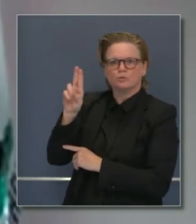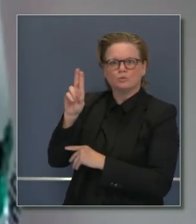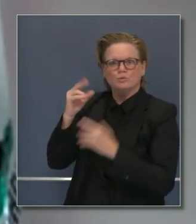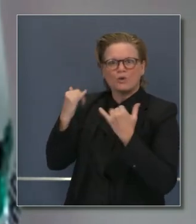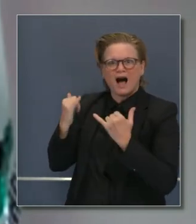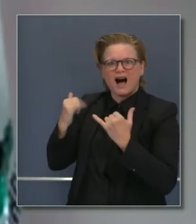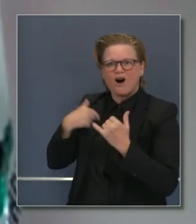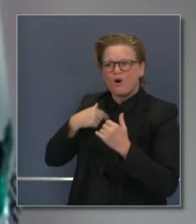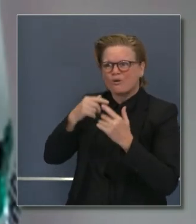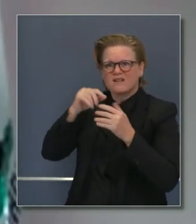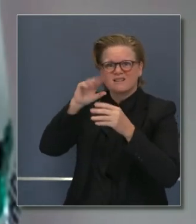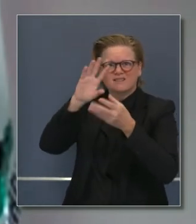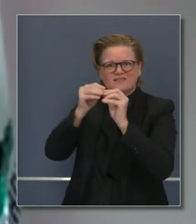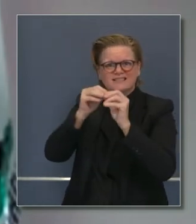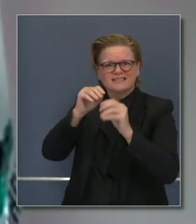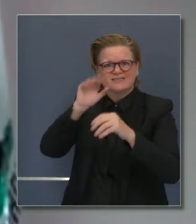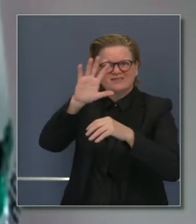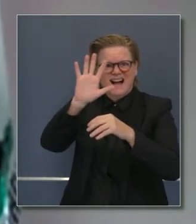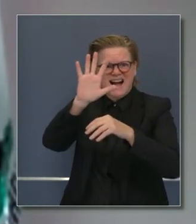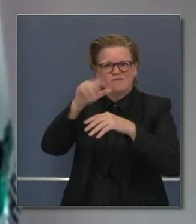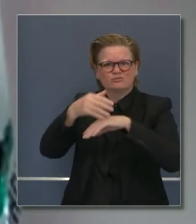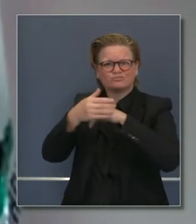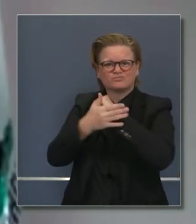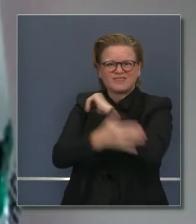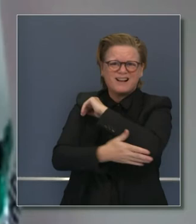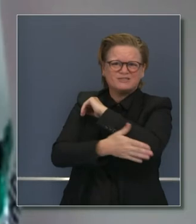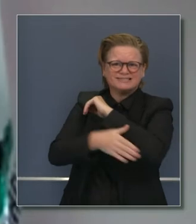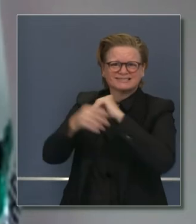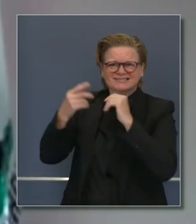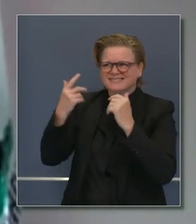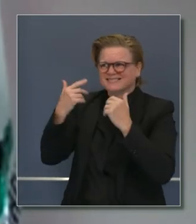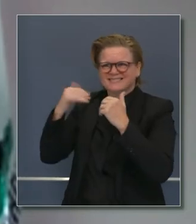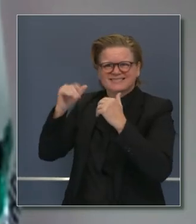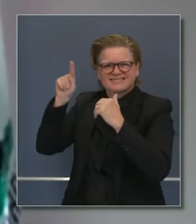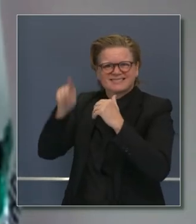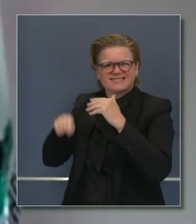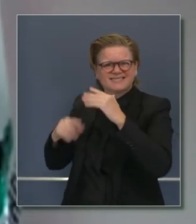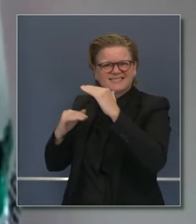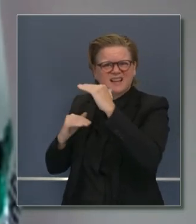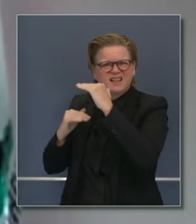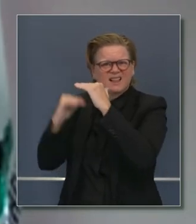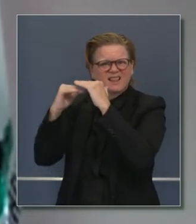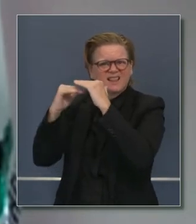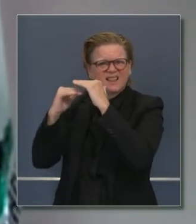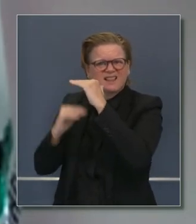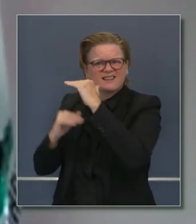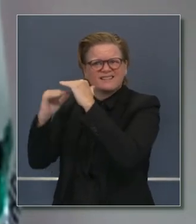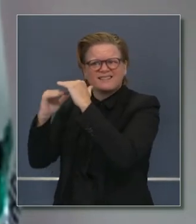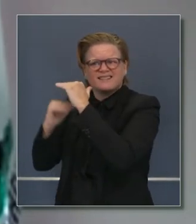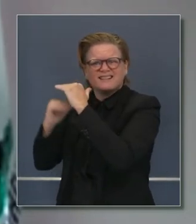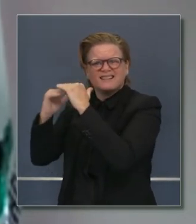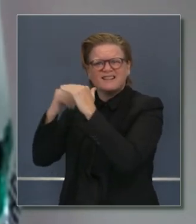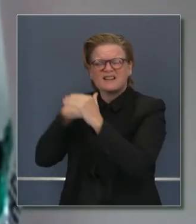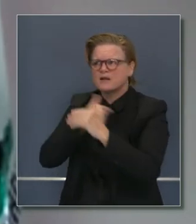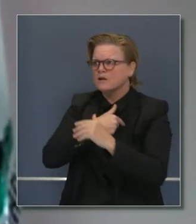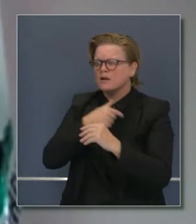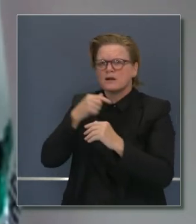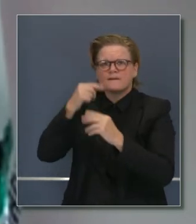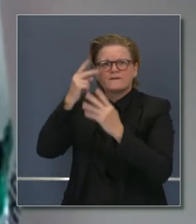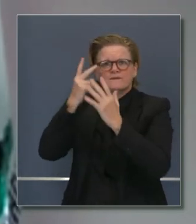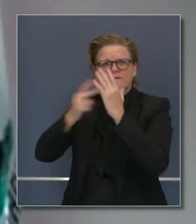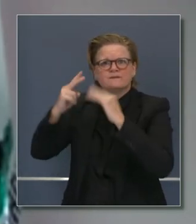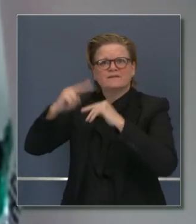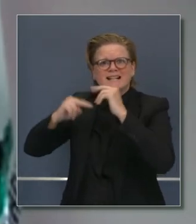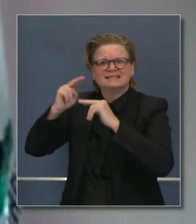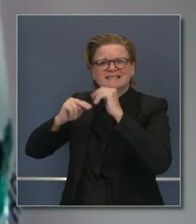hospitales y unidades de cuidados intensivos. Sabemos que los hospitales tienen una capacidad física tremenda.